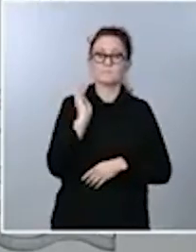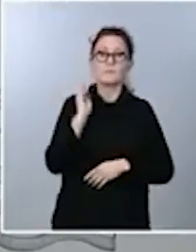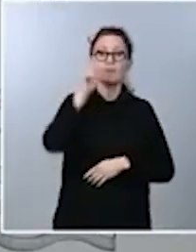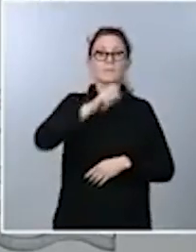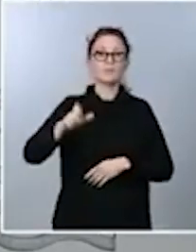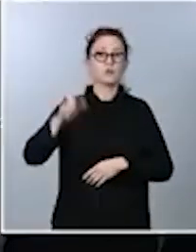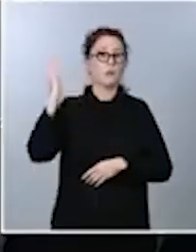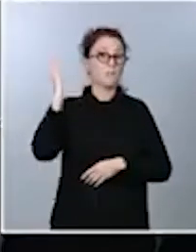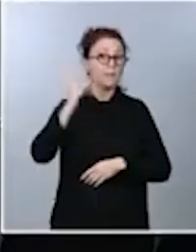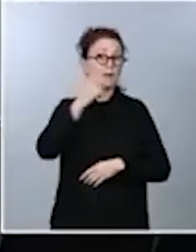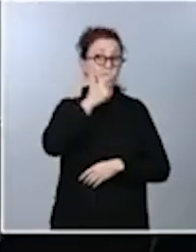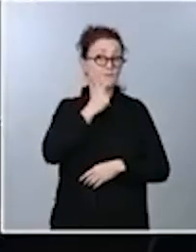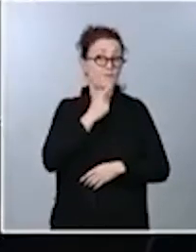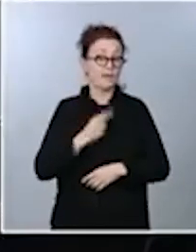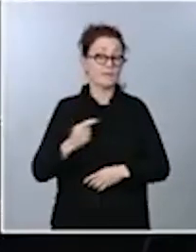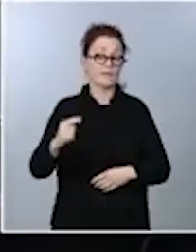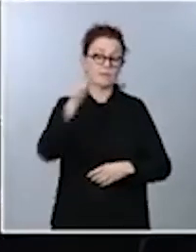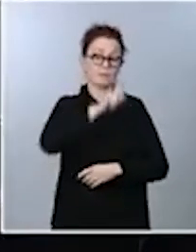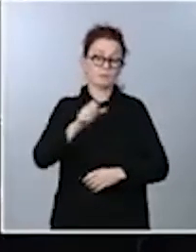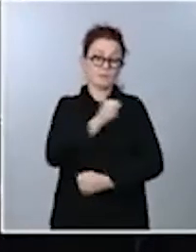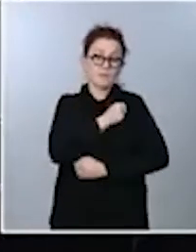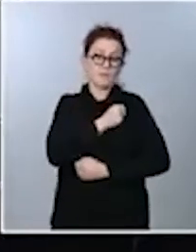con las personas que queremos. Muchas gracias.